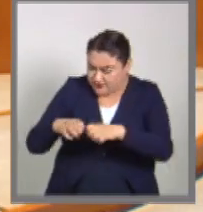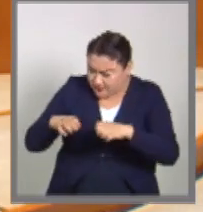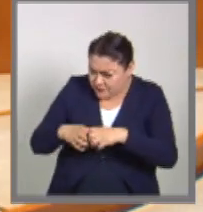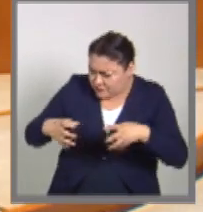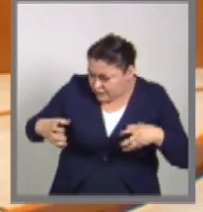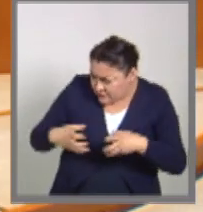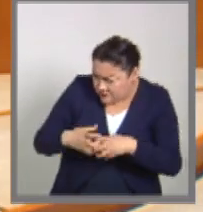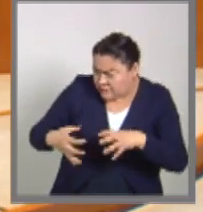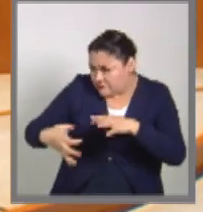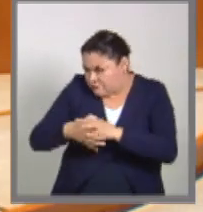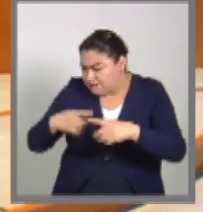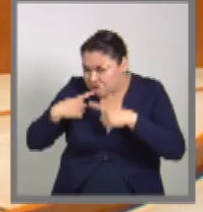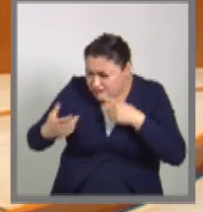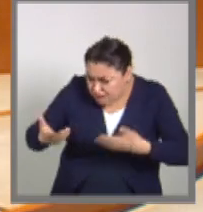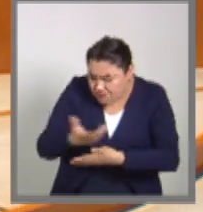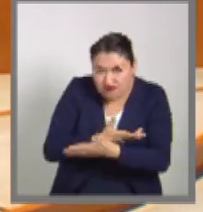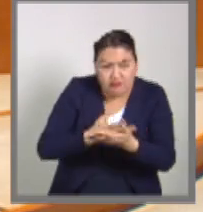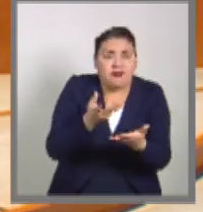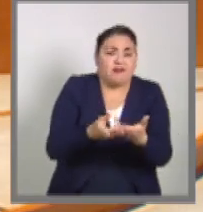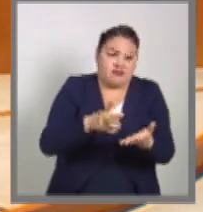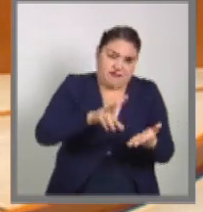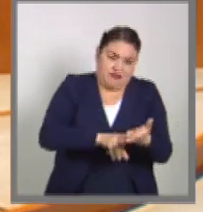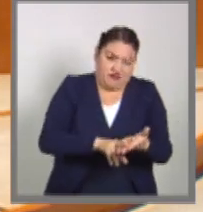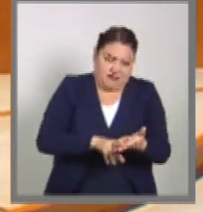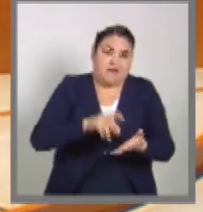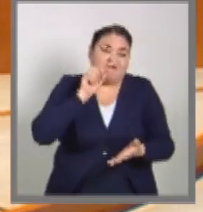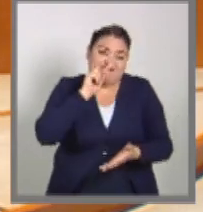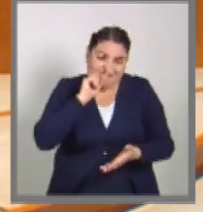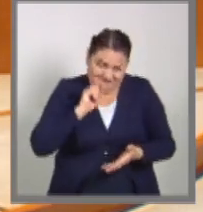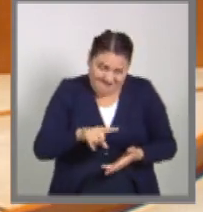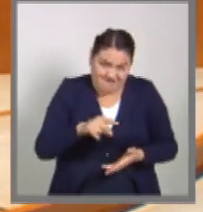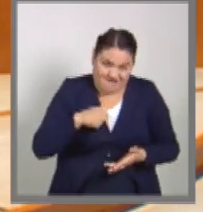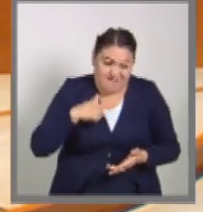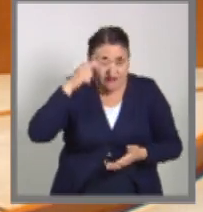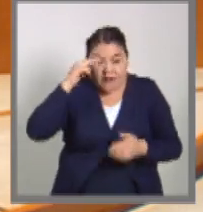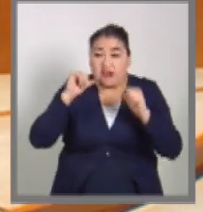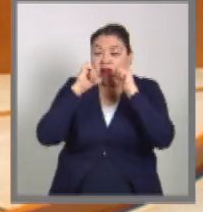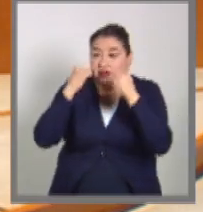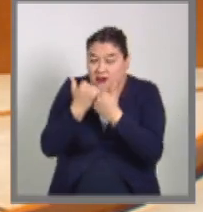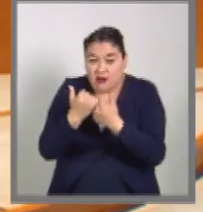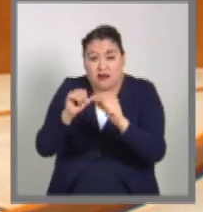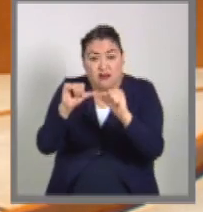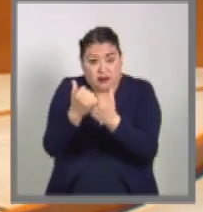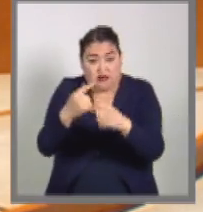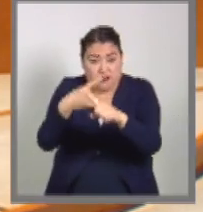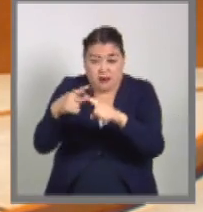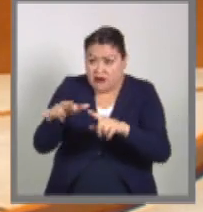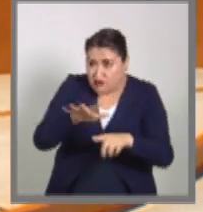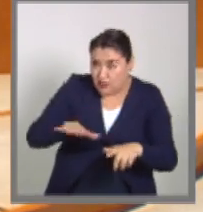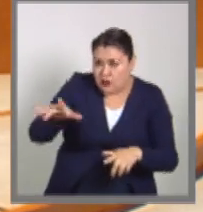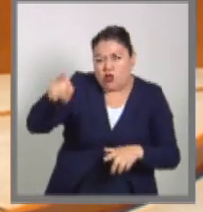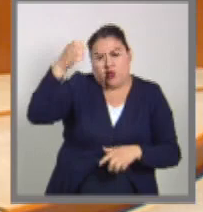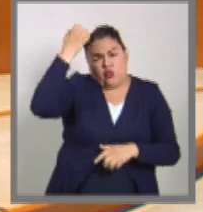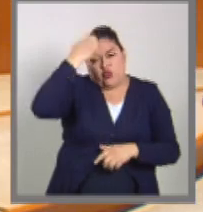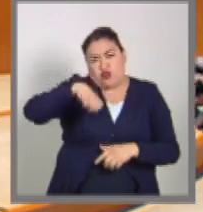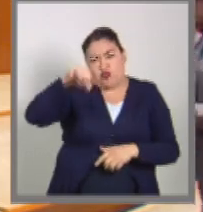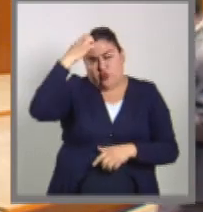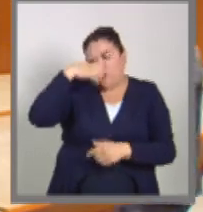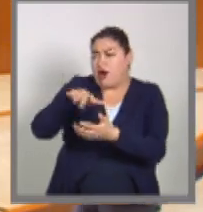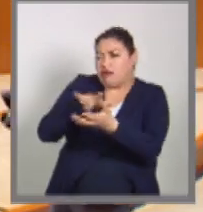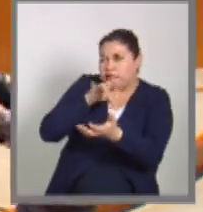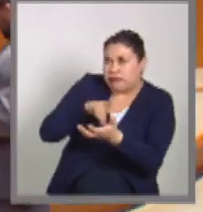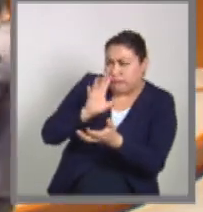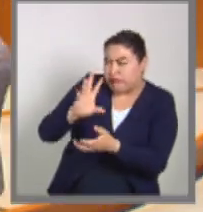desaparecidas que, además, algunas de estas organizaciones tienen una enorme experiencia que era importante